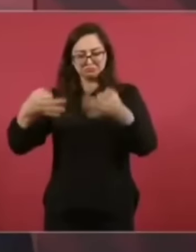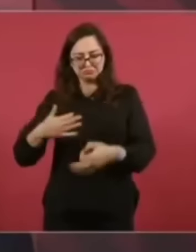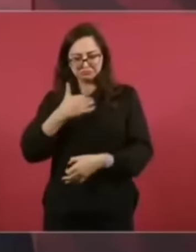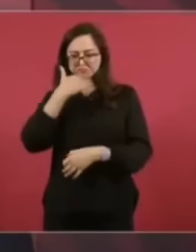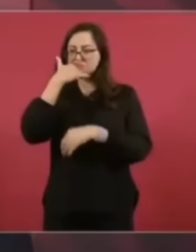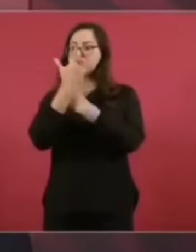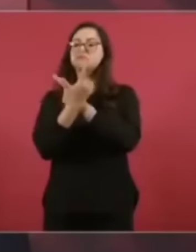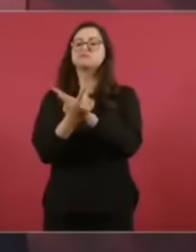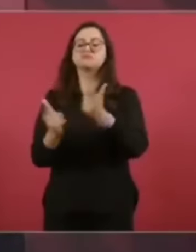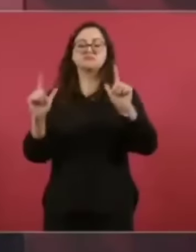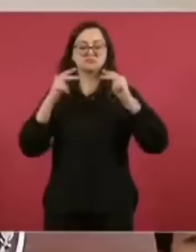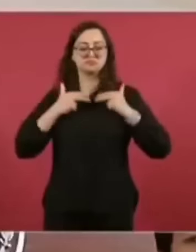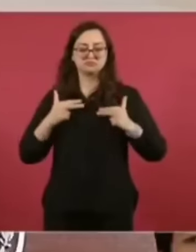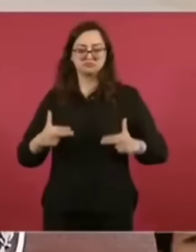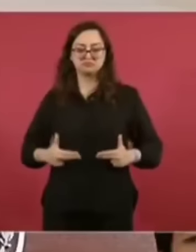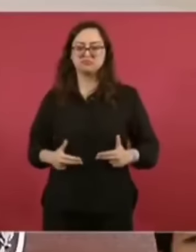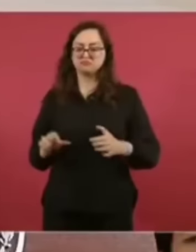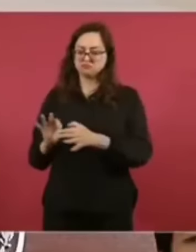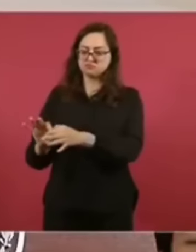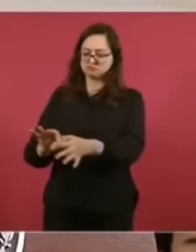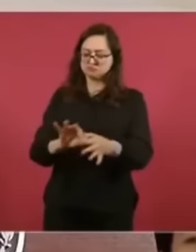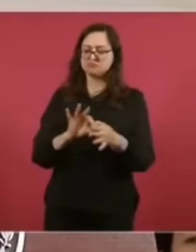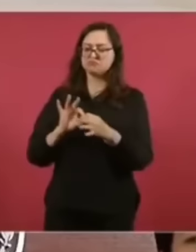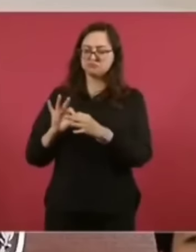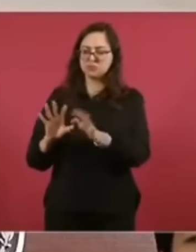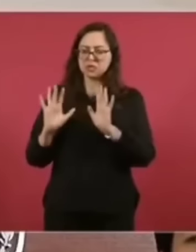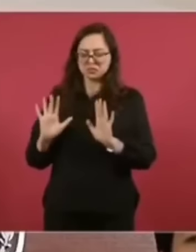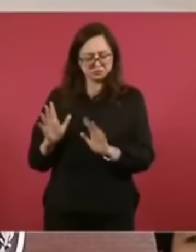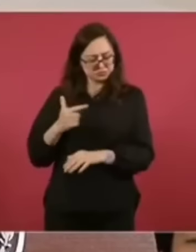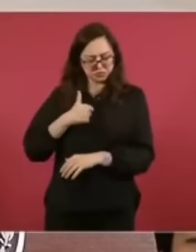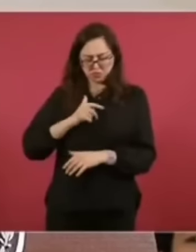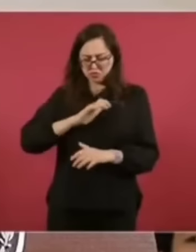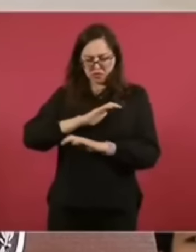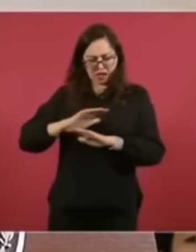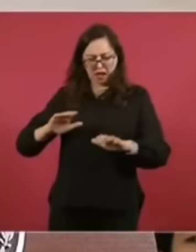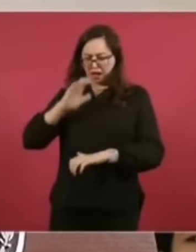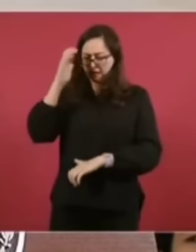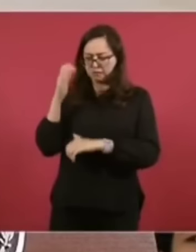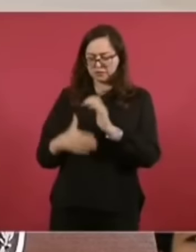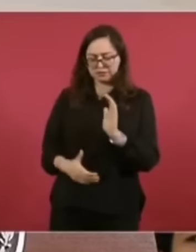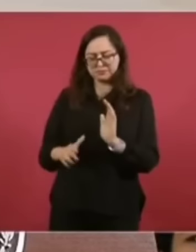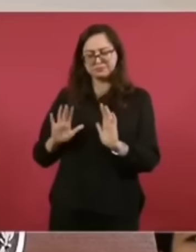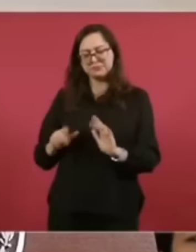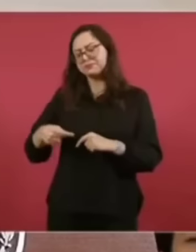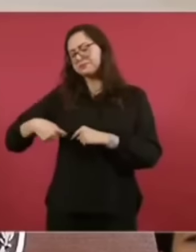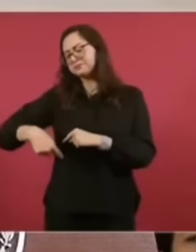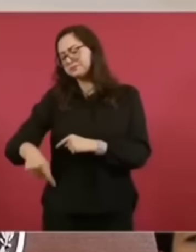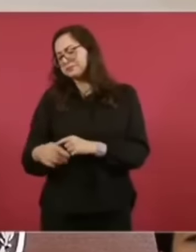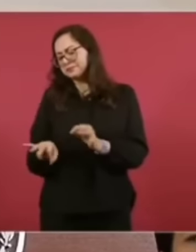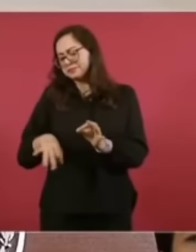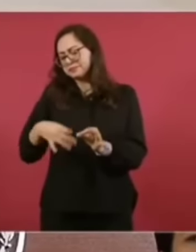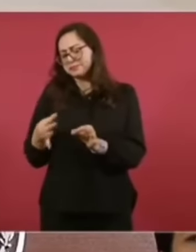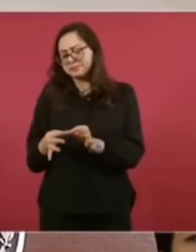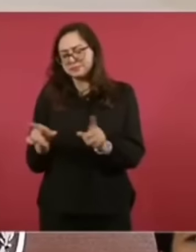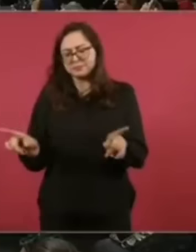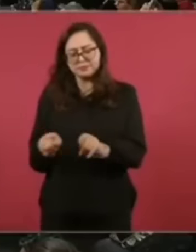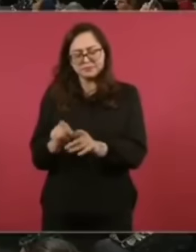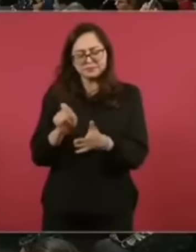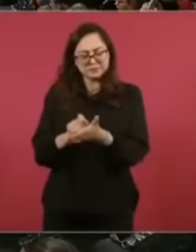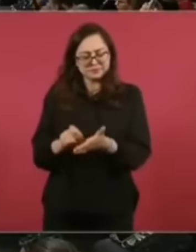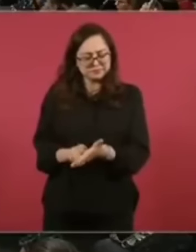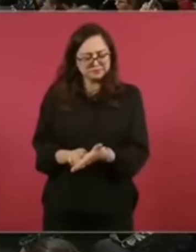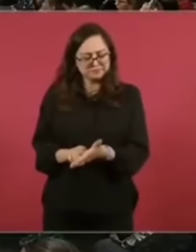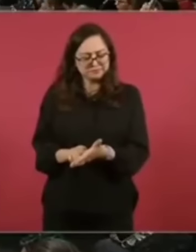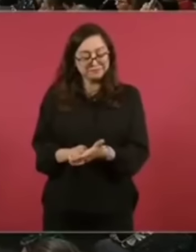No obstante, pensé que aun